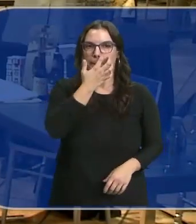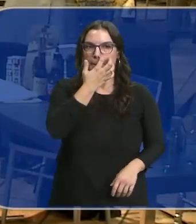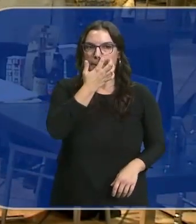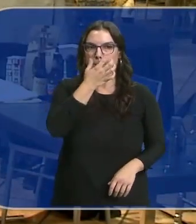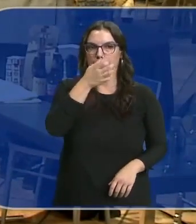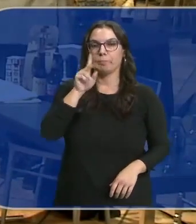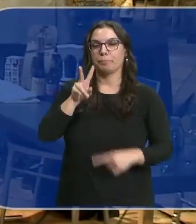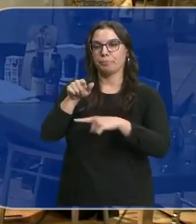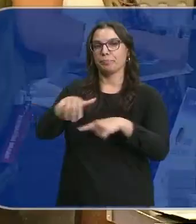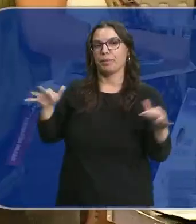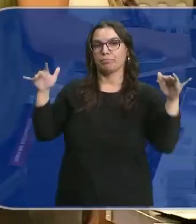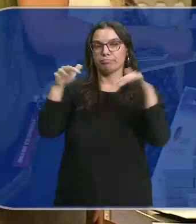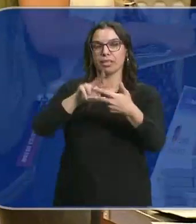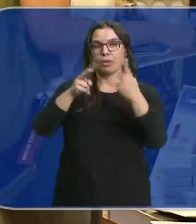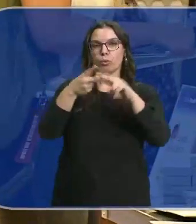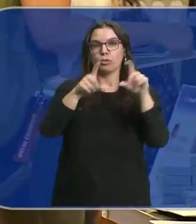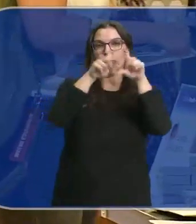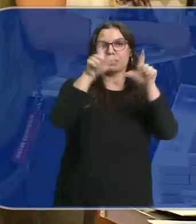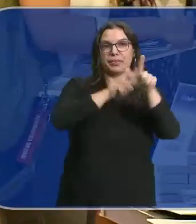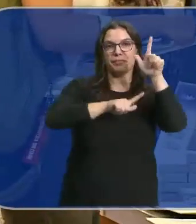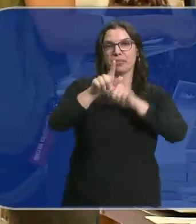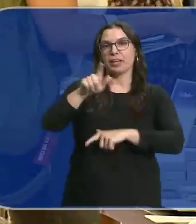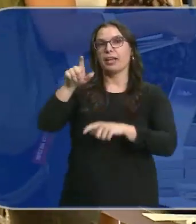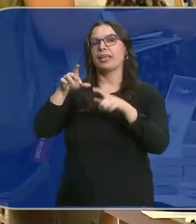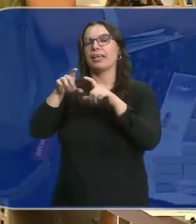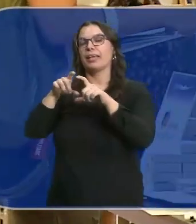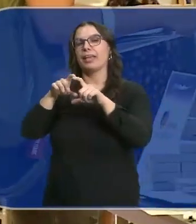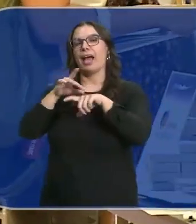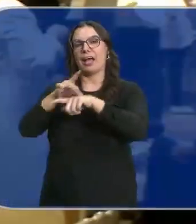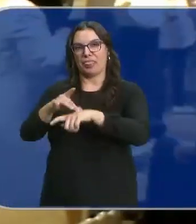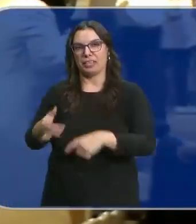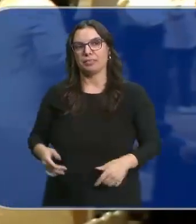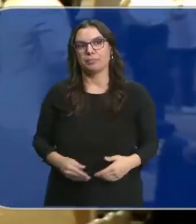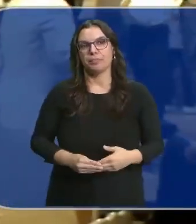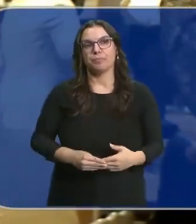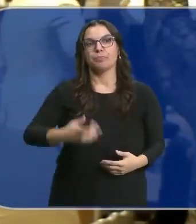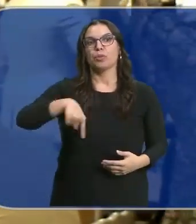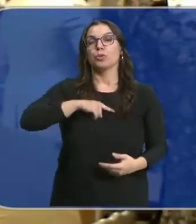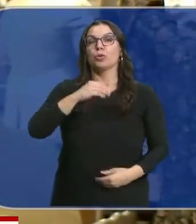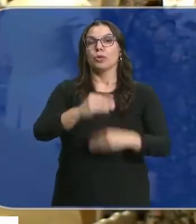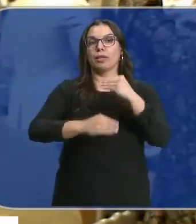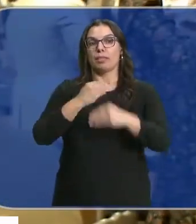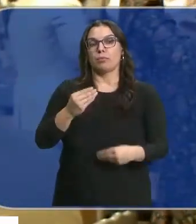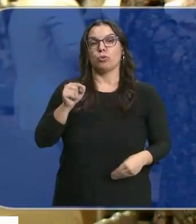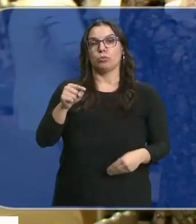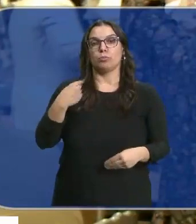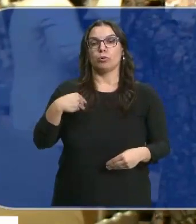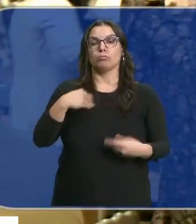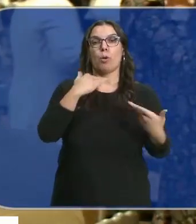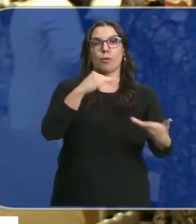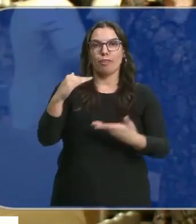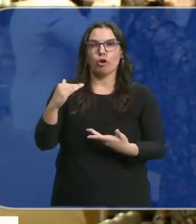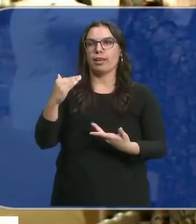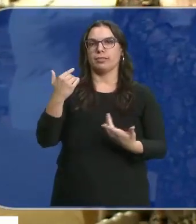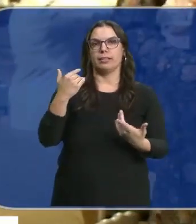Es el punto de encuentro entre las empresas de viajes y las agencias. Lo que hacemos es traer a los principales proveedores,